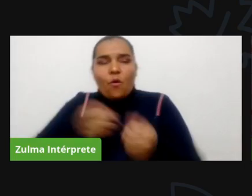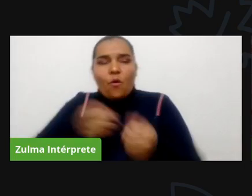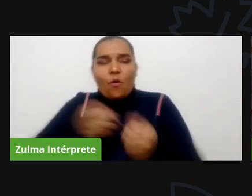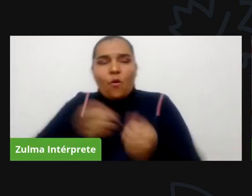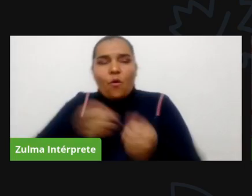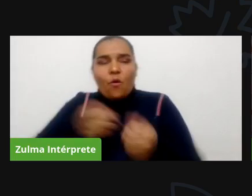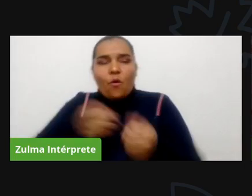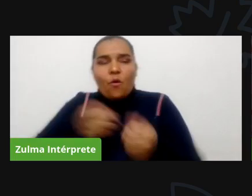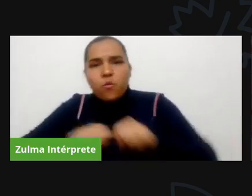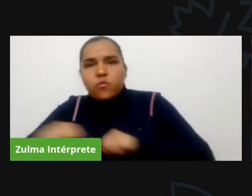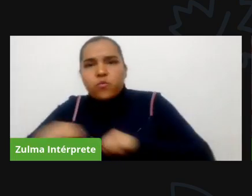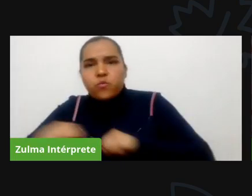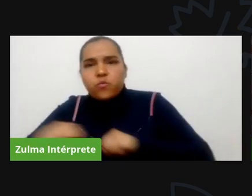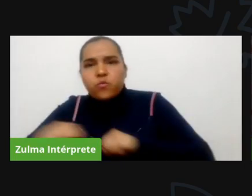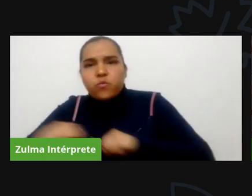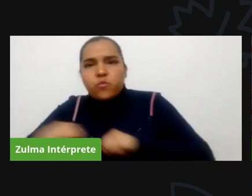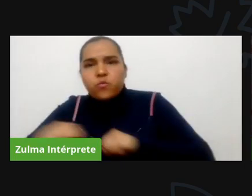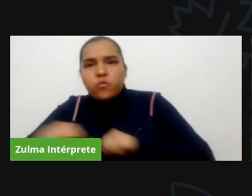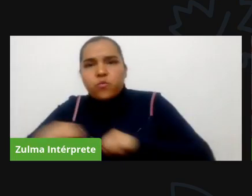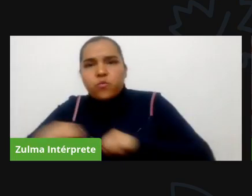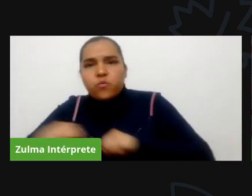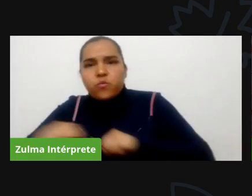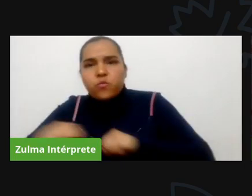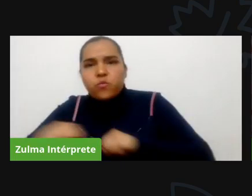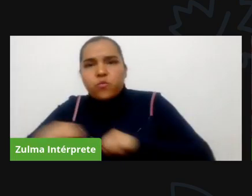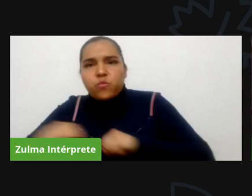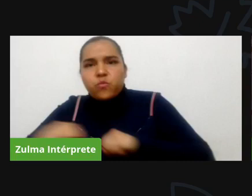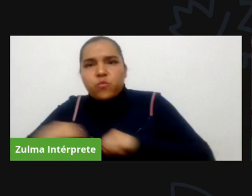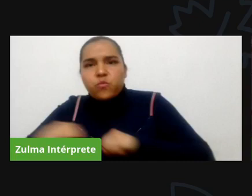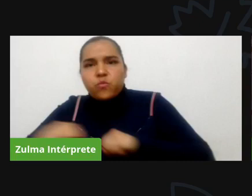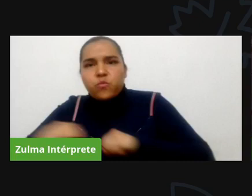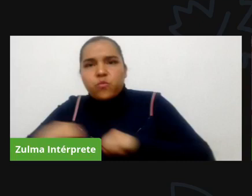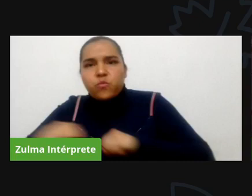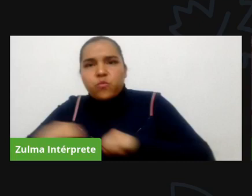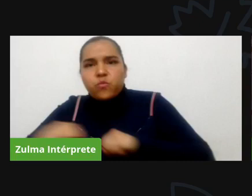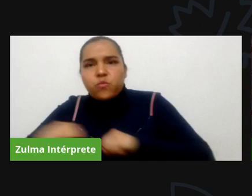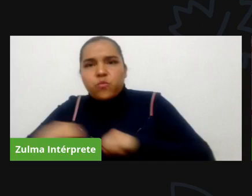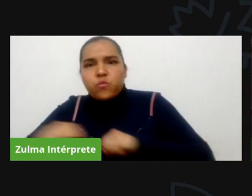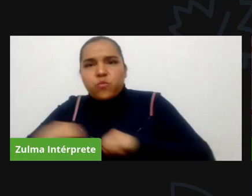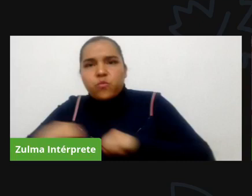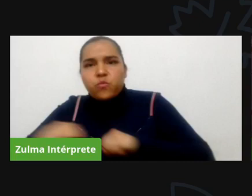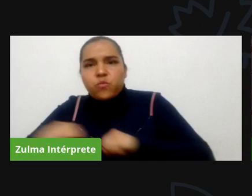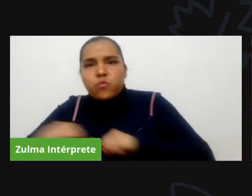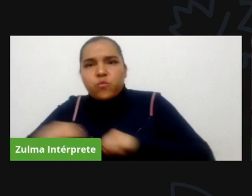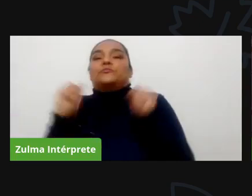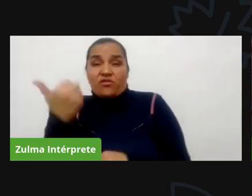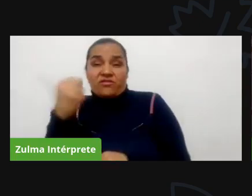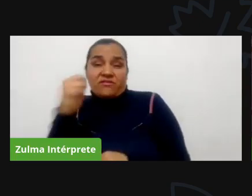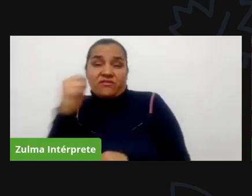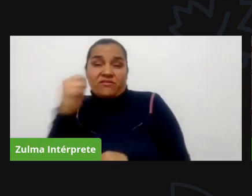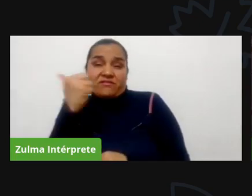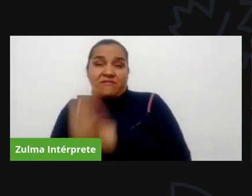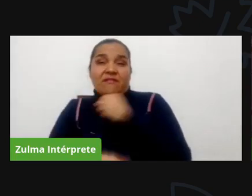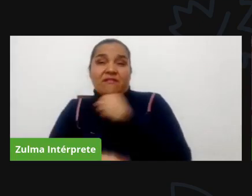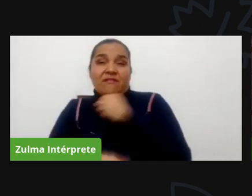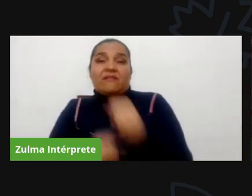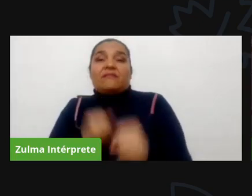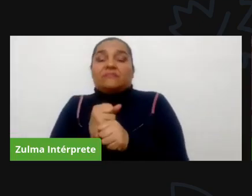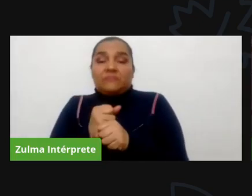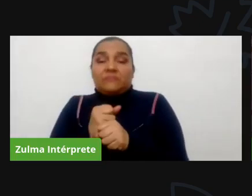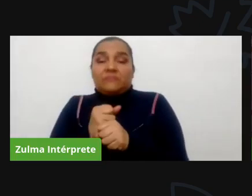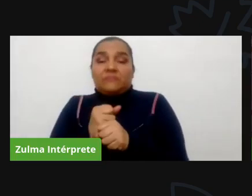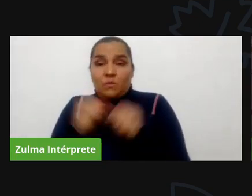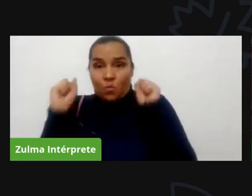cinco años de diez años muy seguramente van a estar en diferentes escenarios de representación o de las organizaciones